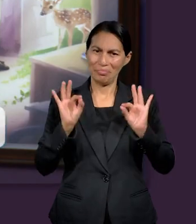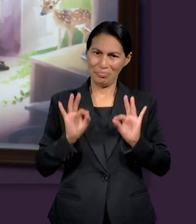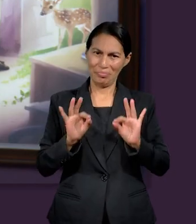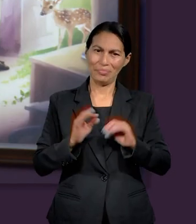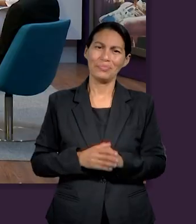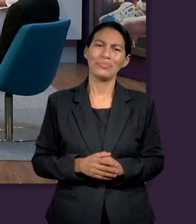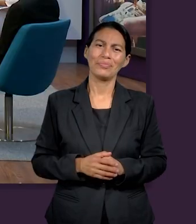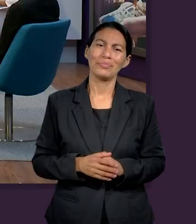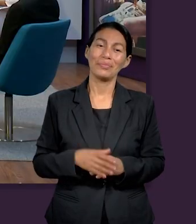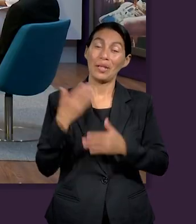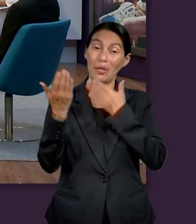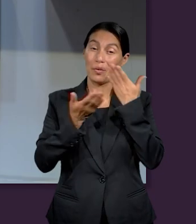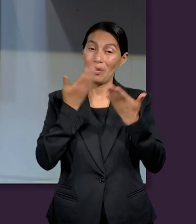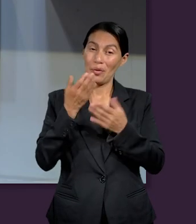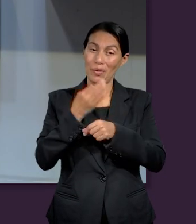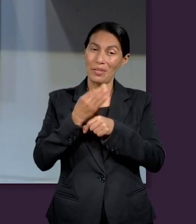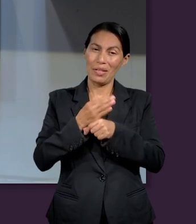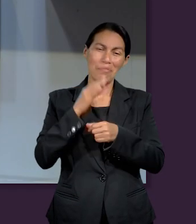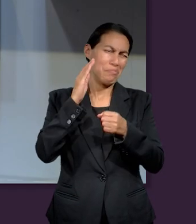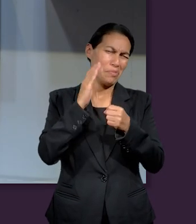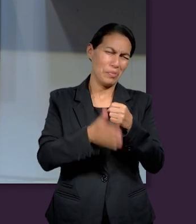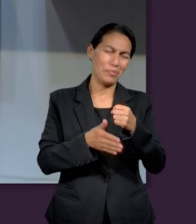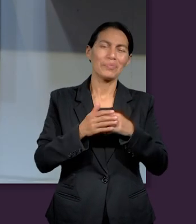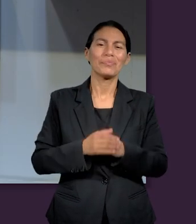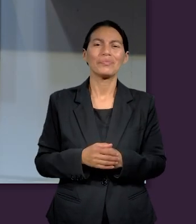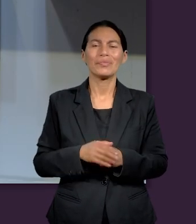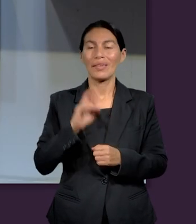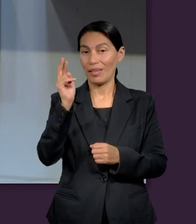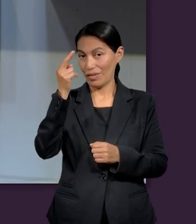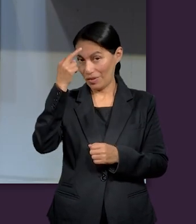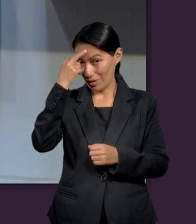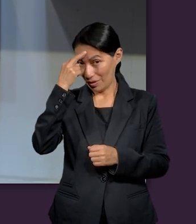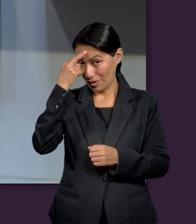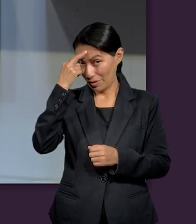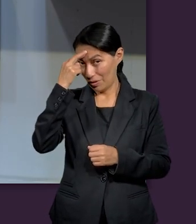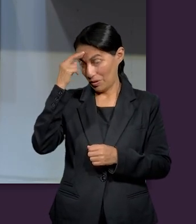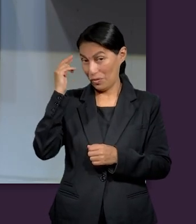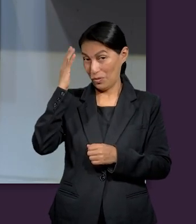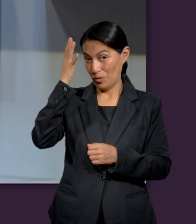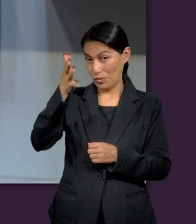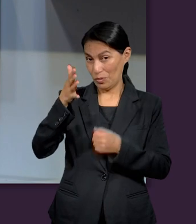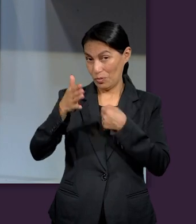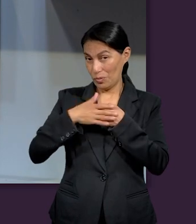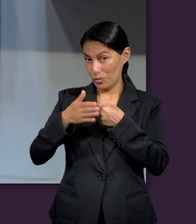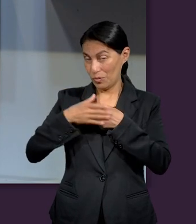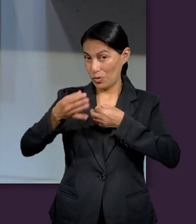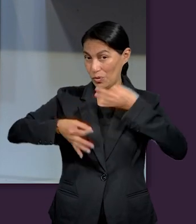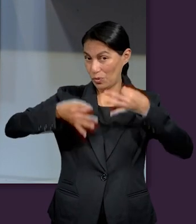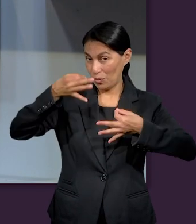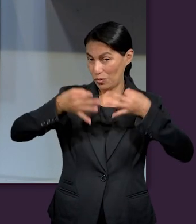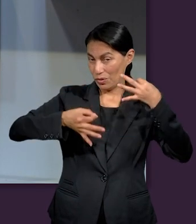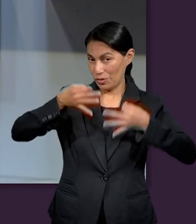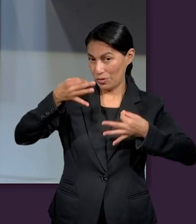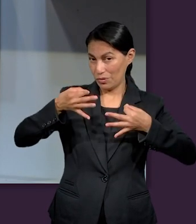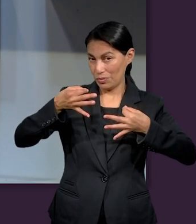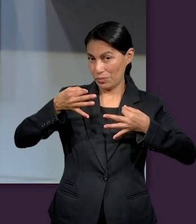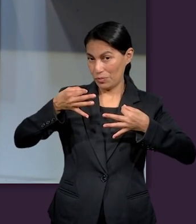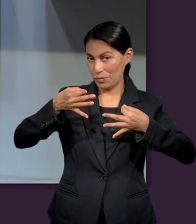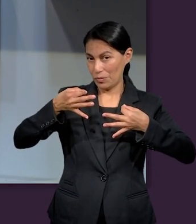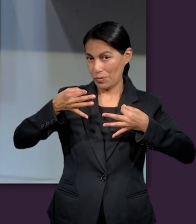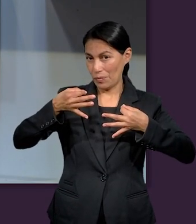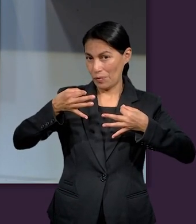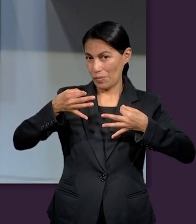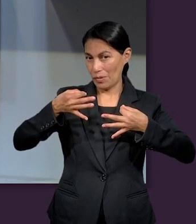y ayudar a los más necesitados estamos cerrando nuestro estudio de esta hora recordando que en el juicio final